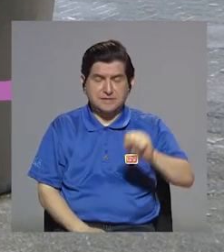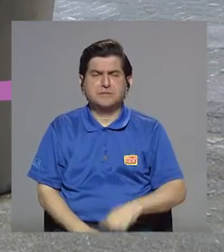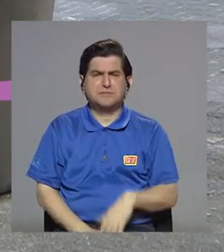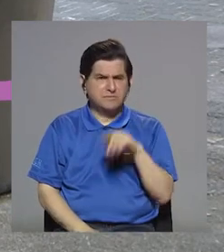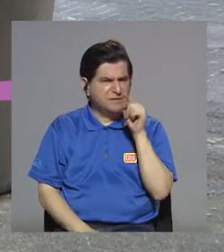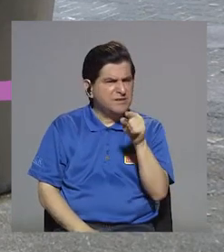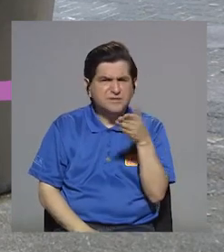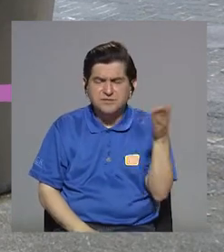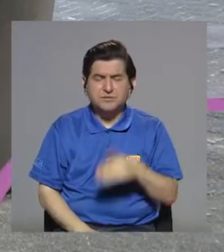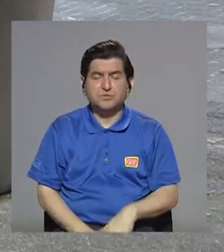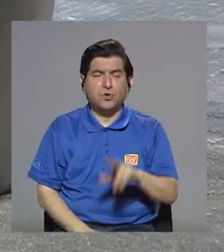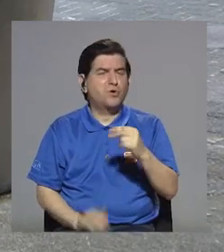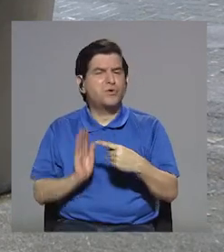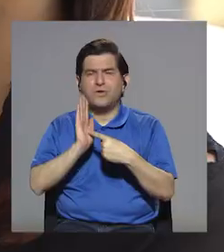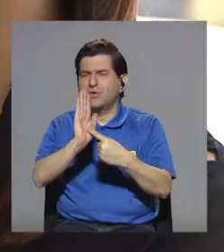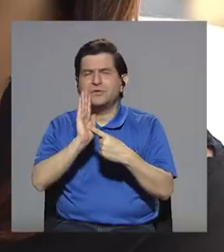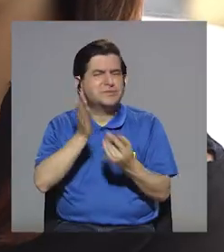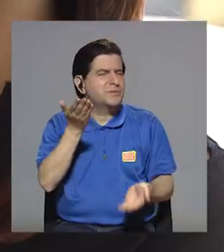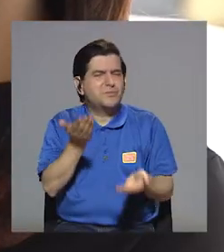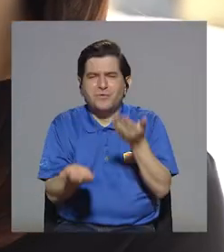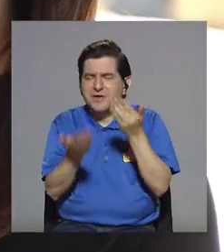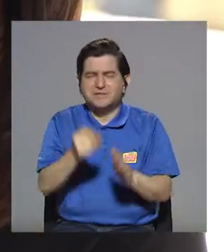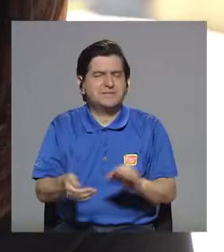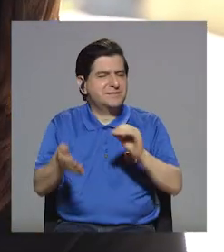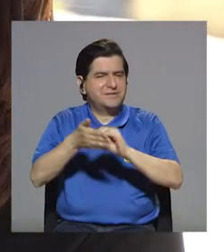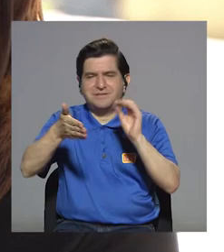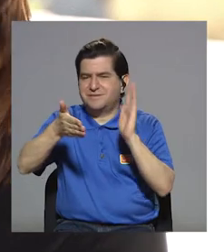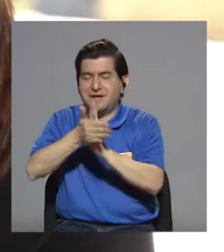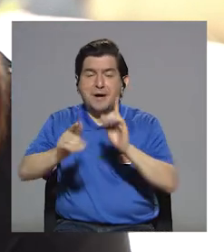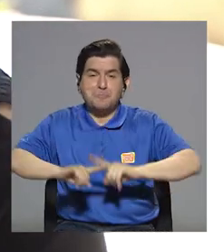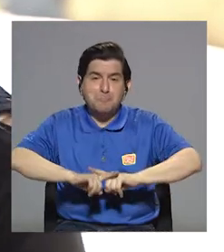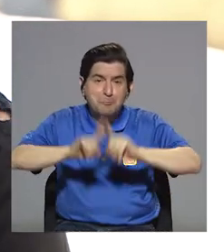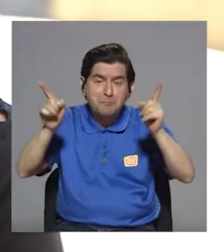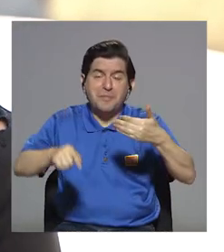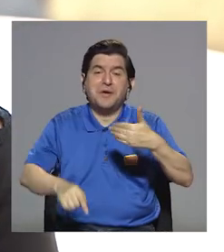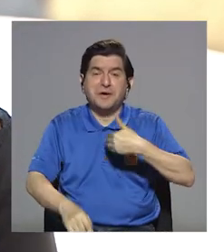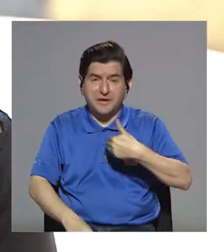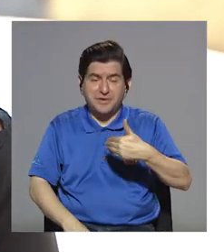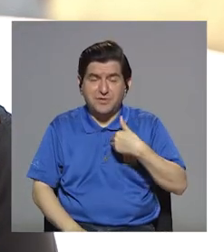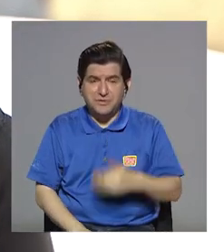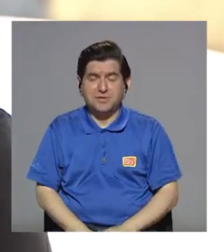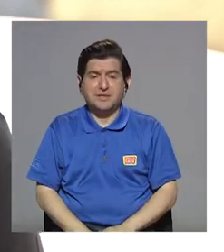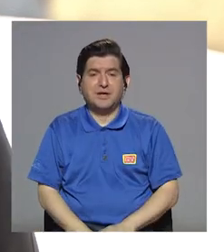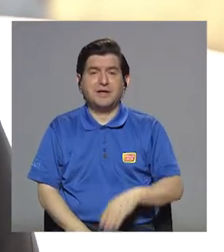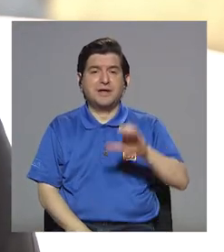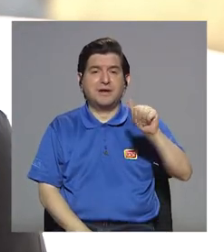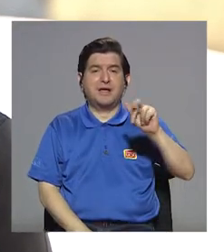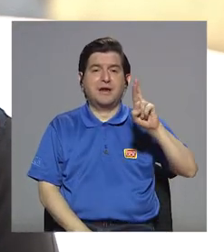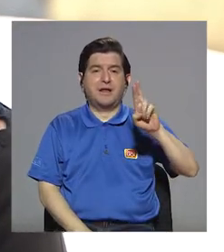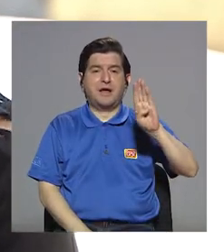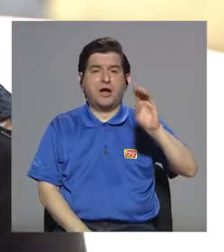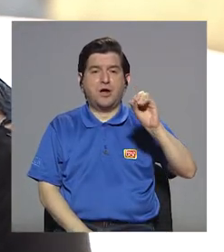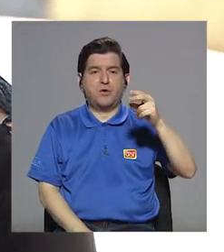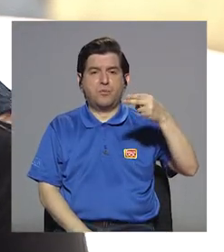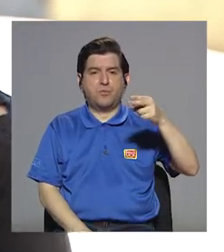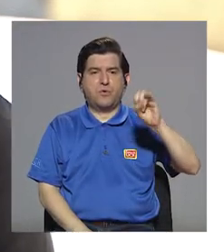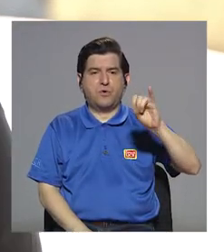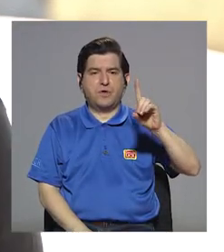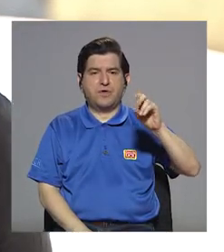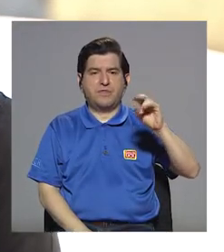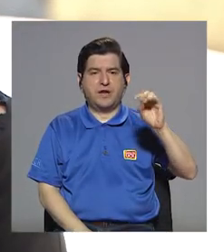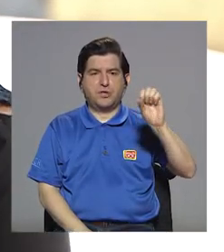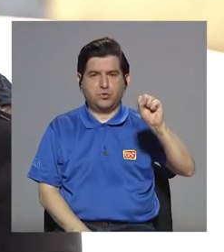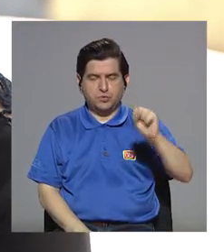Esto no se ve muy reflejado en la etiqueta, pero para poder obtener los carbohidratos, que es lo que uno dice, bueno, si me como tantos